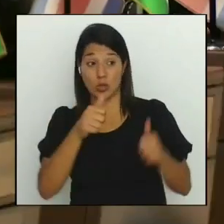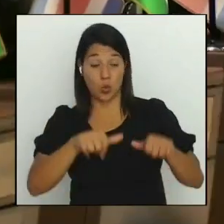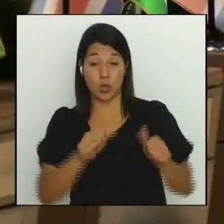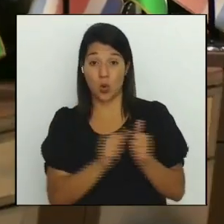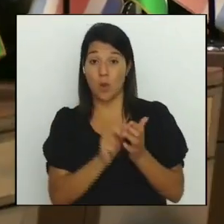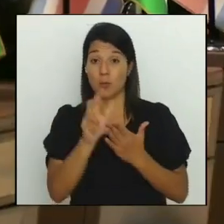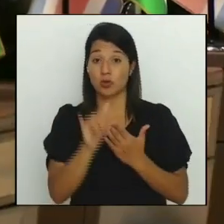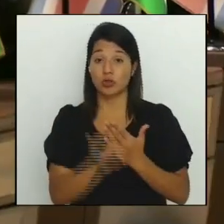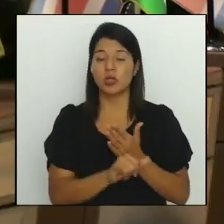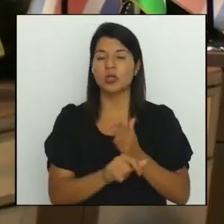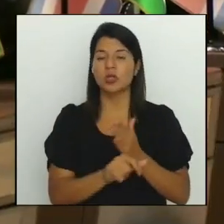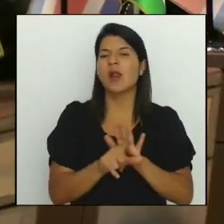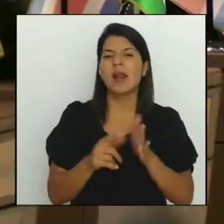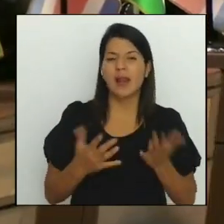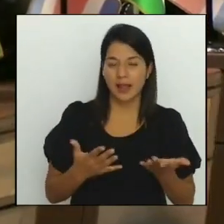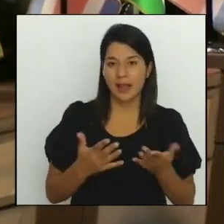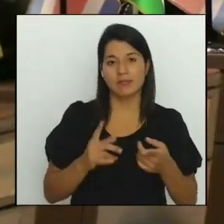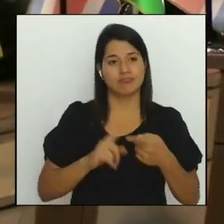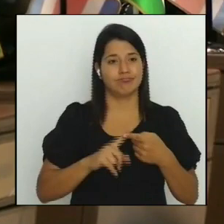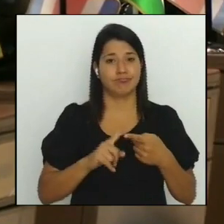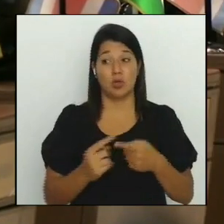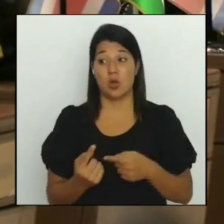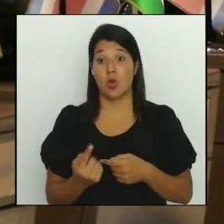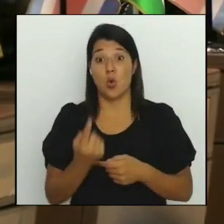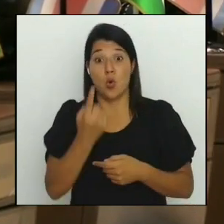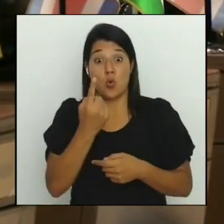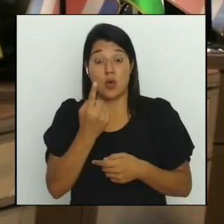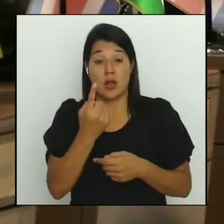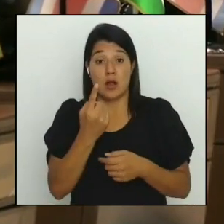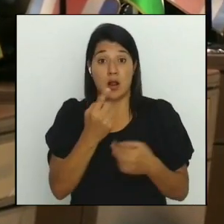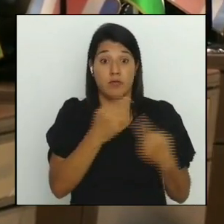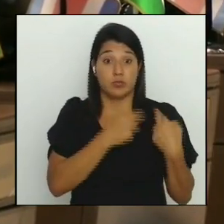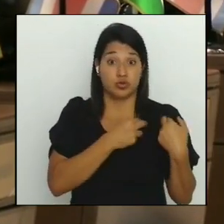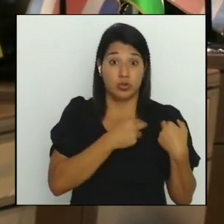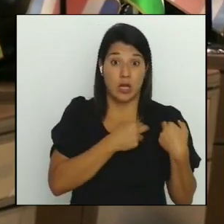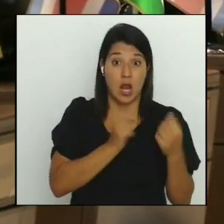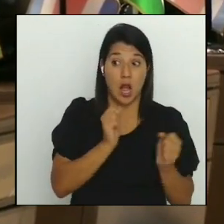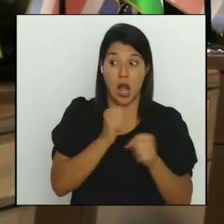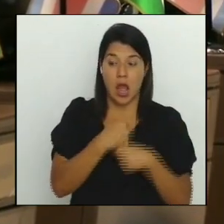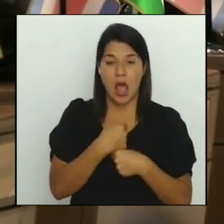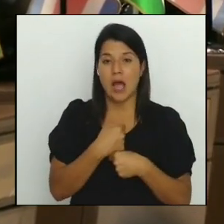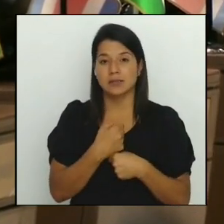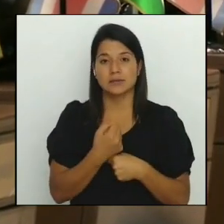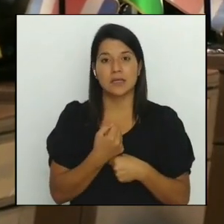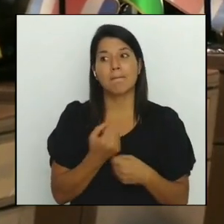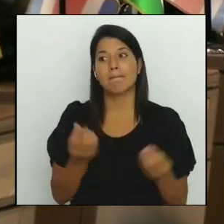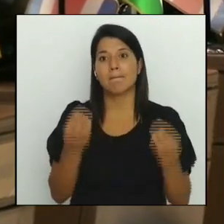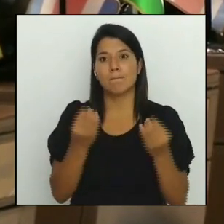de duplicidades de funciones con otras instancias gubernamentales